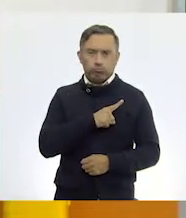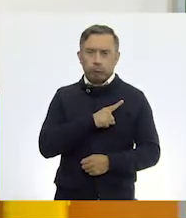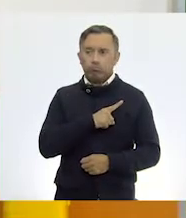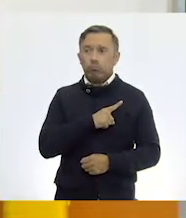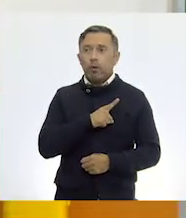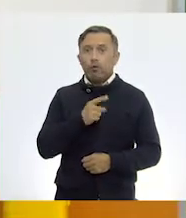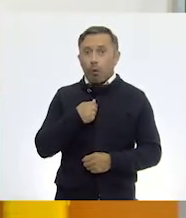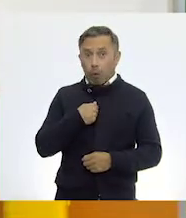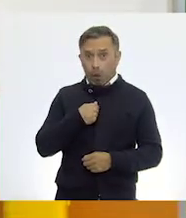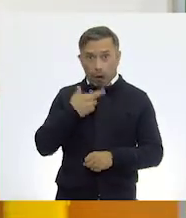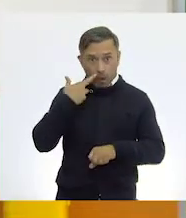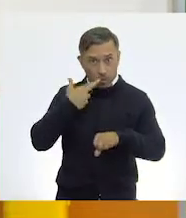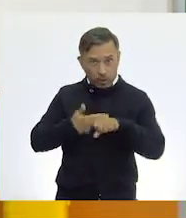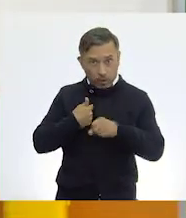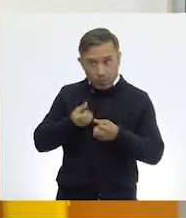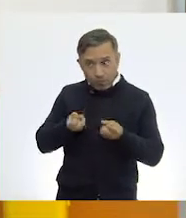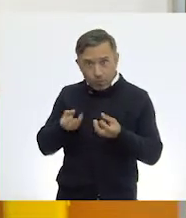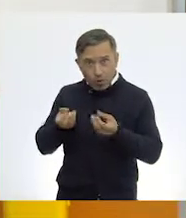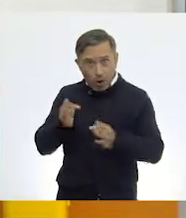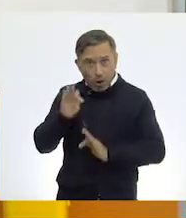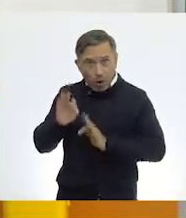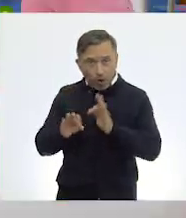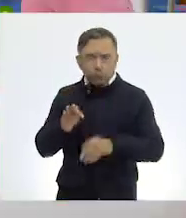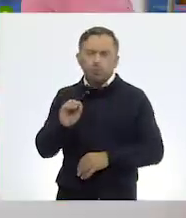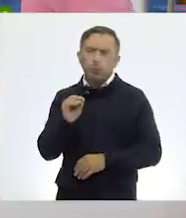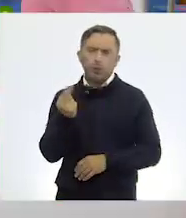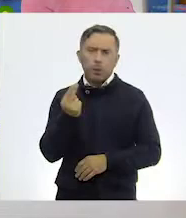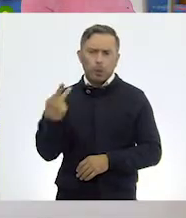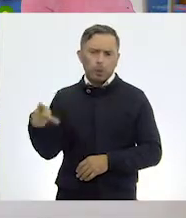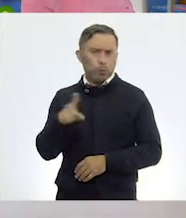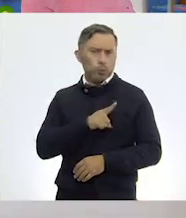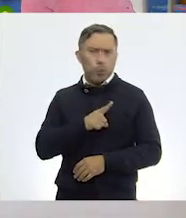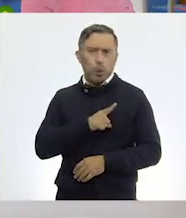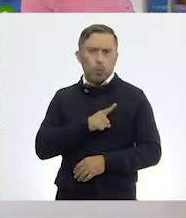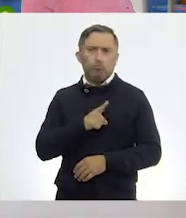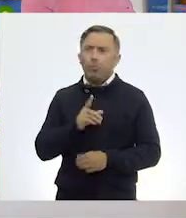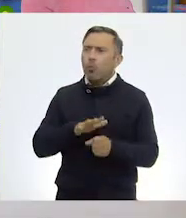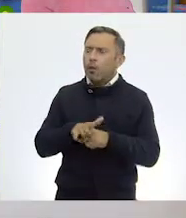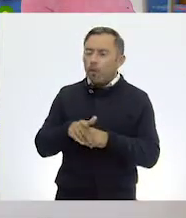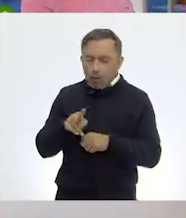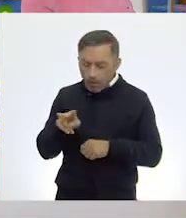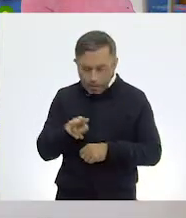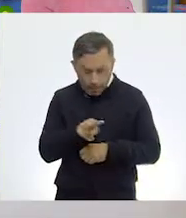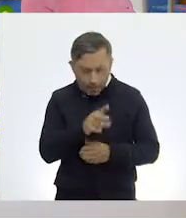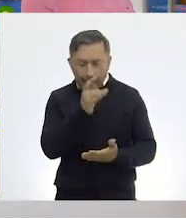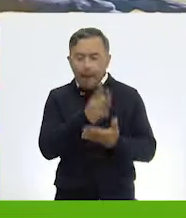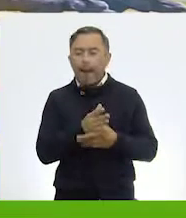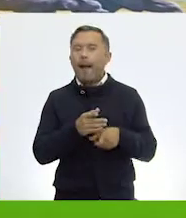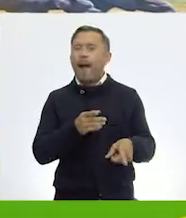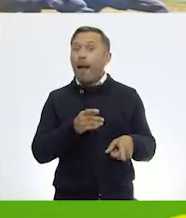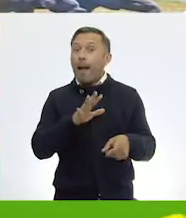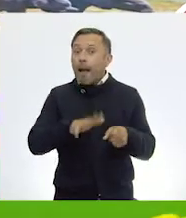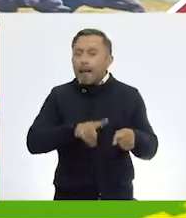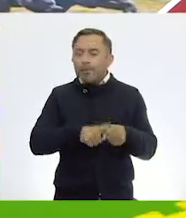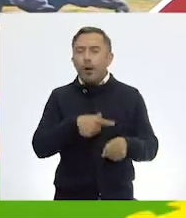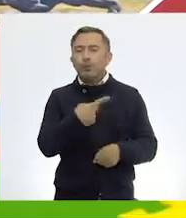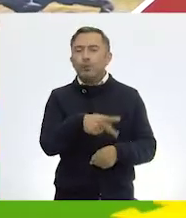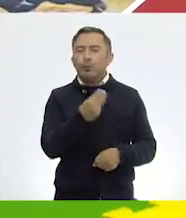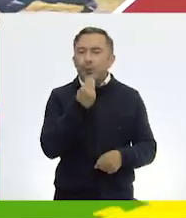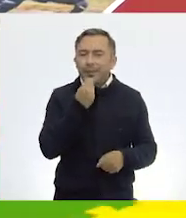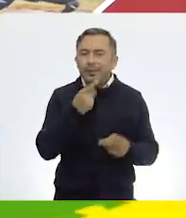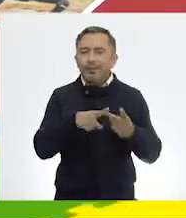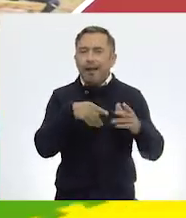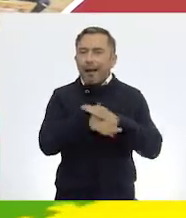podamos dar nosotros. Yo ya vi uno, Ale. ¿Cuál? Ese animal seguramente sí busca su propio alimento, su resguardo y todo.